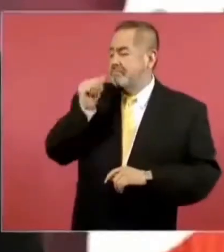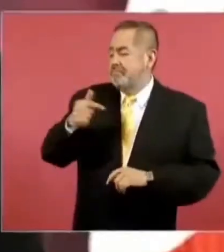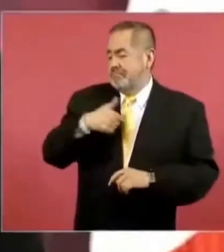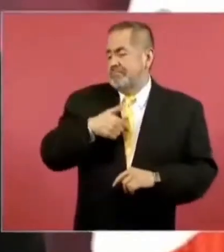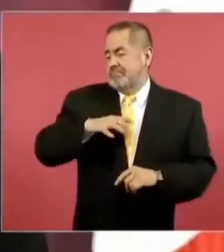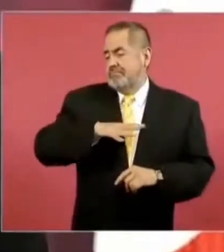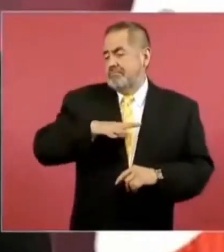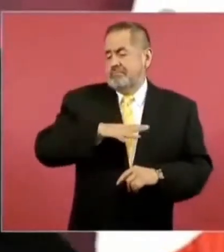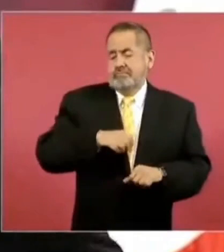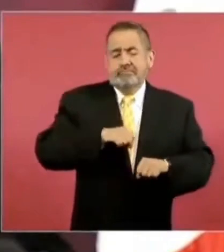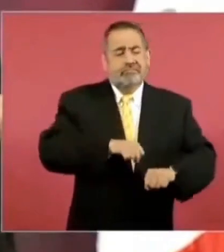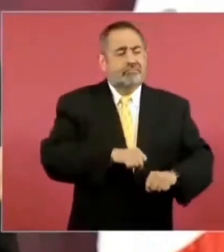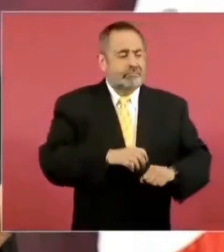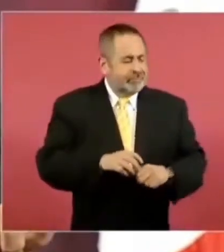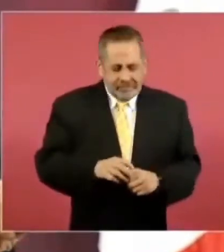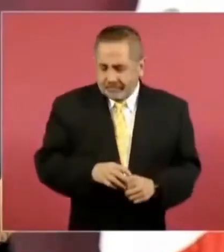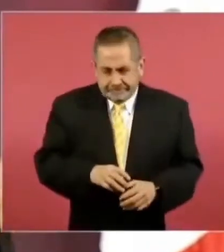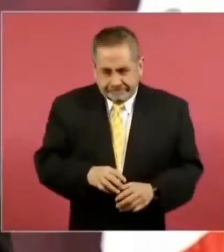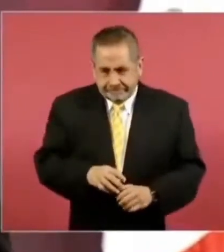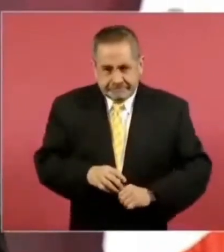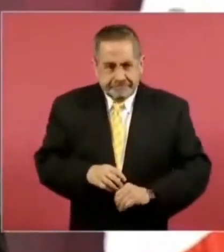¿Qué pasa?